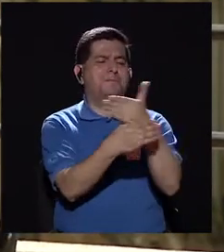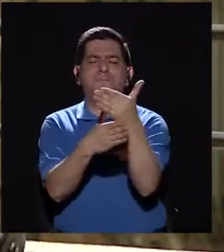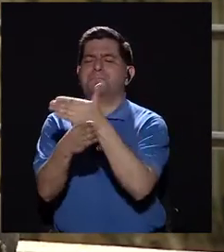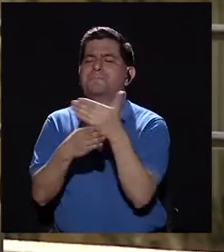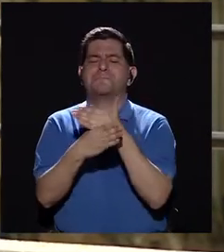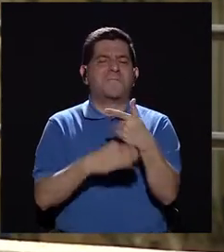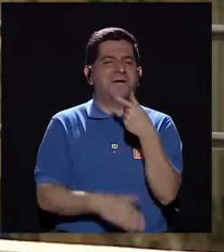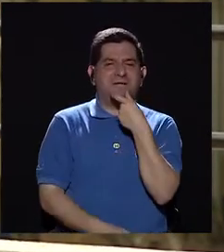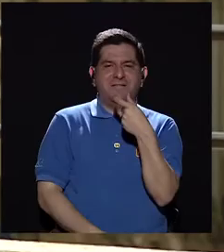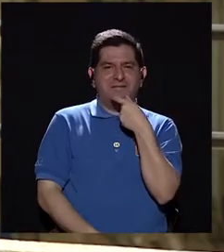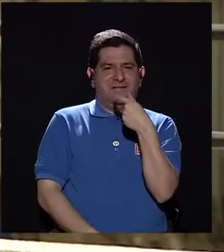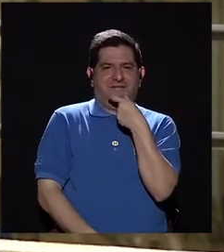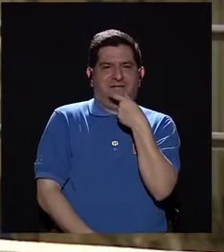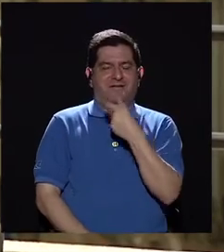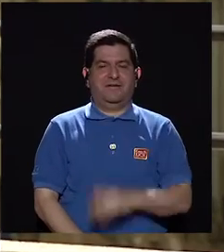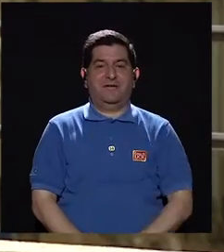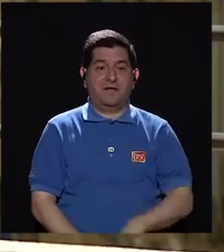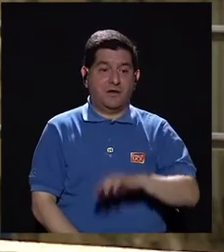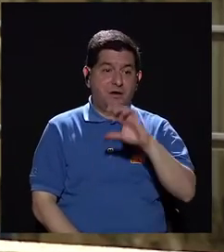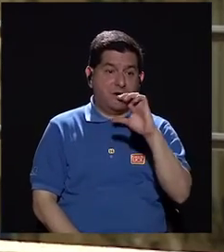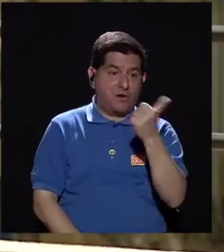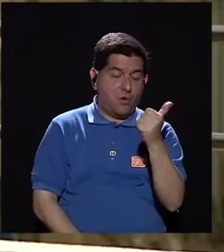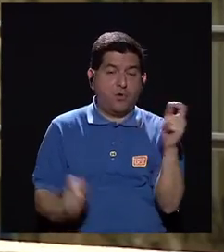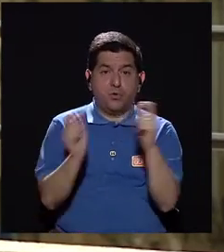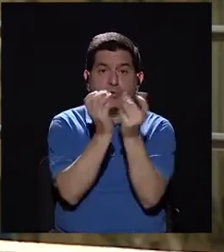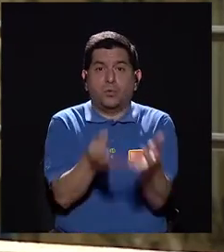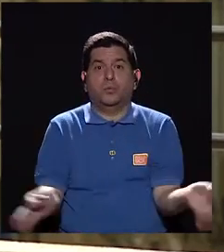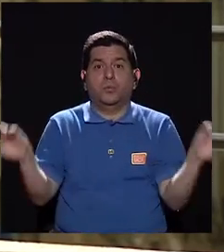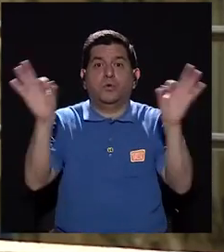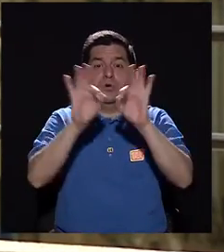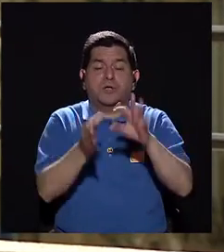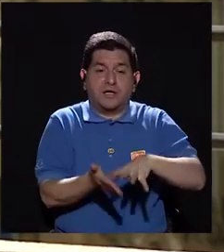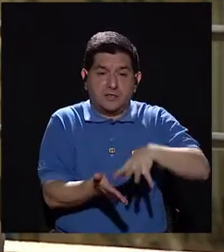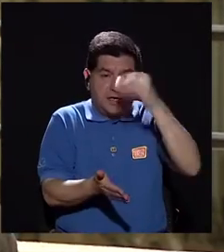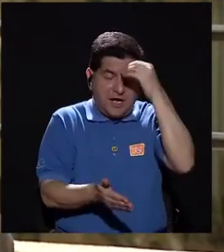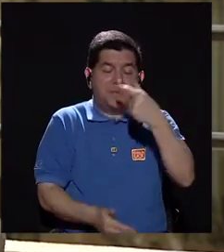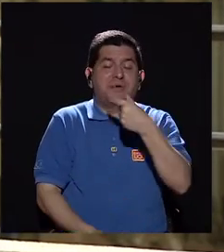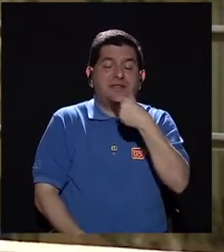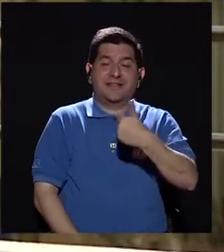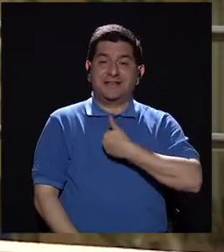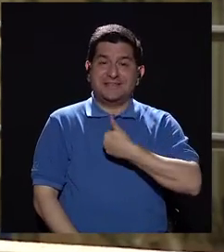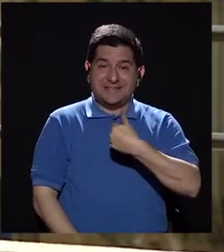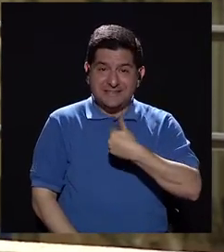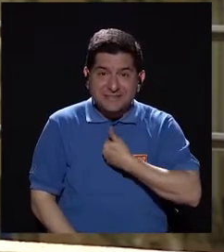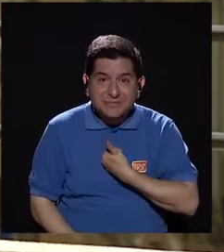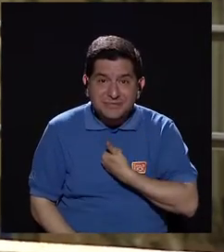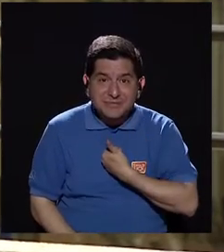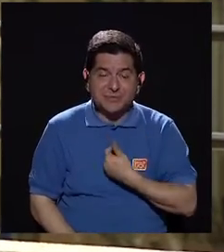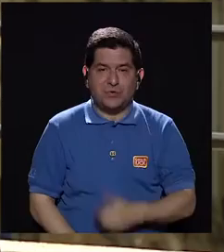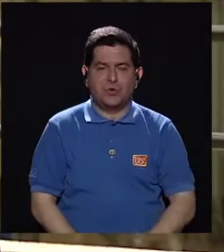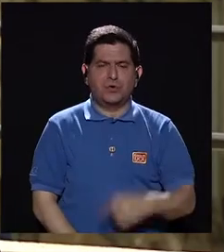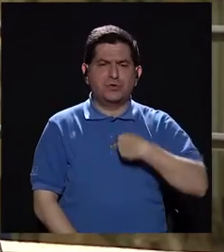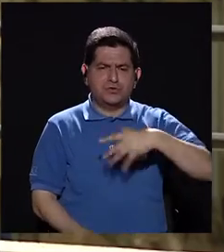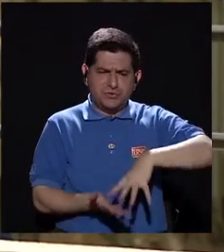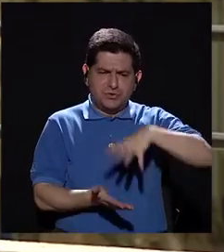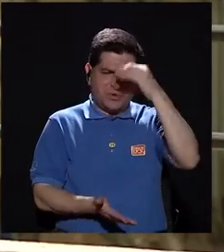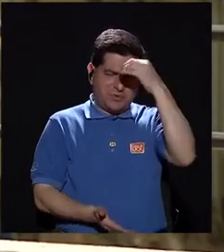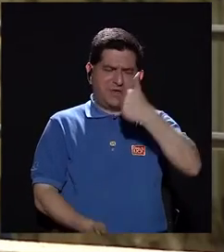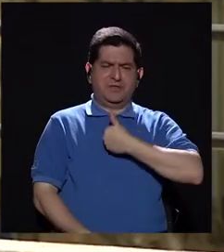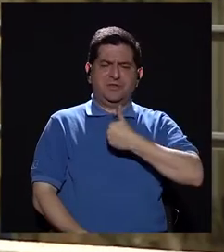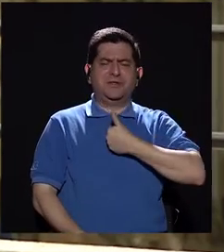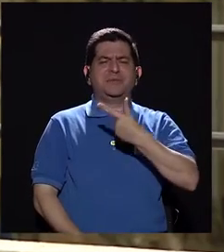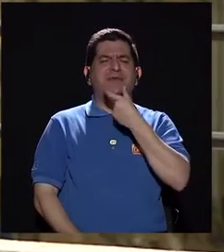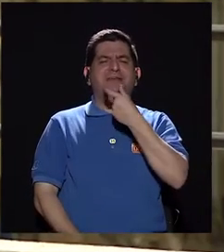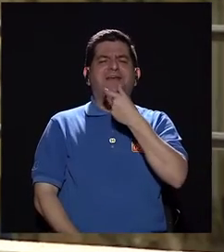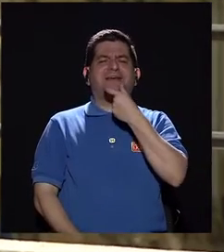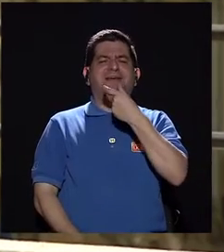compartir la risa. Y otro de los puntos importantes es aprender a reírnos de nosotros mismos. Cuando yo aprendo a